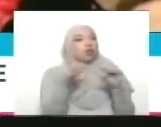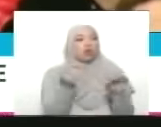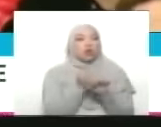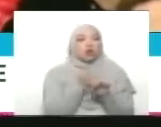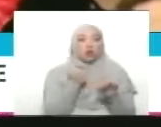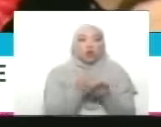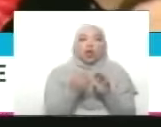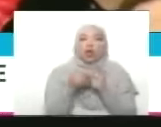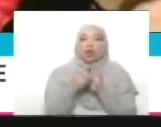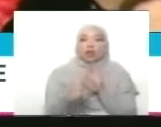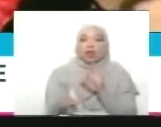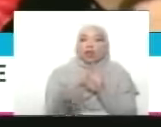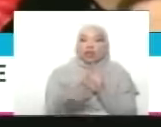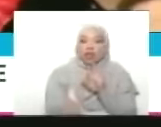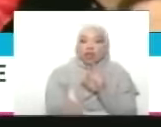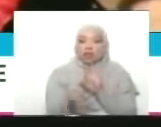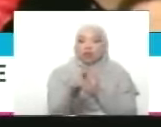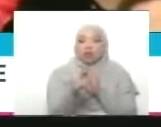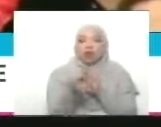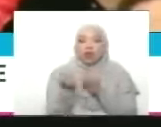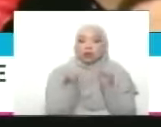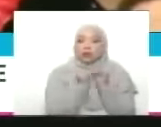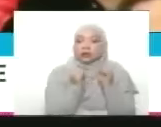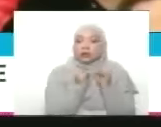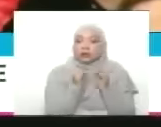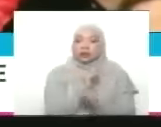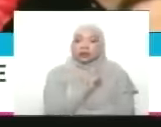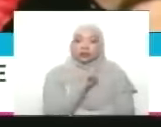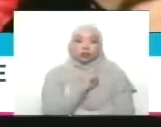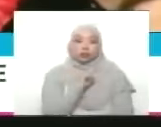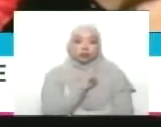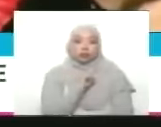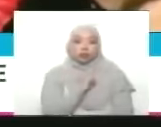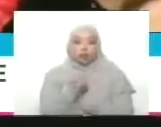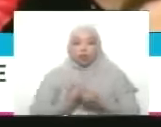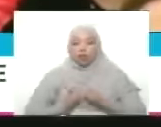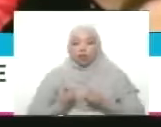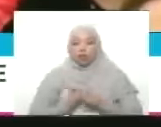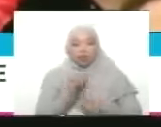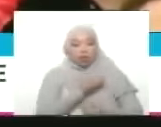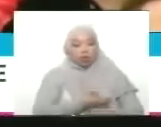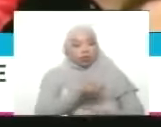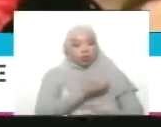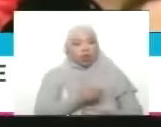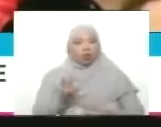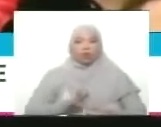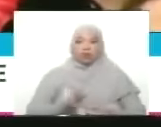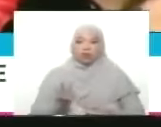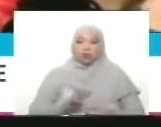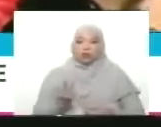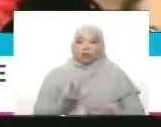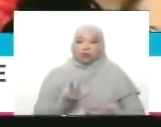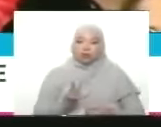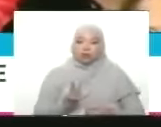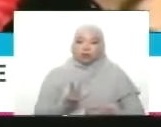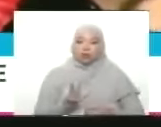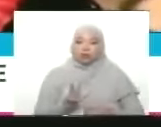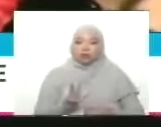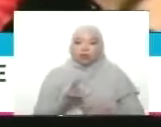yo diría que es el nervio fundamental de la vida social venezolana que son